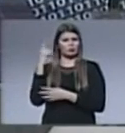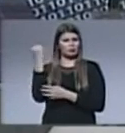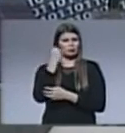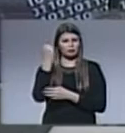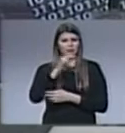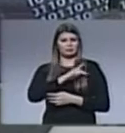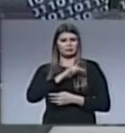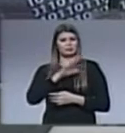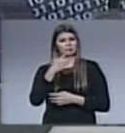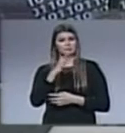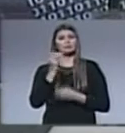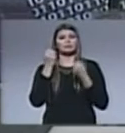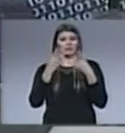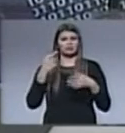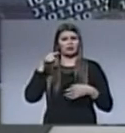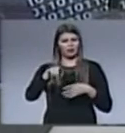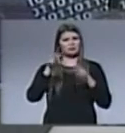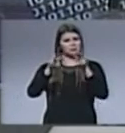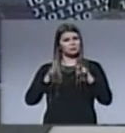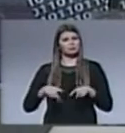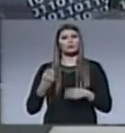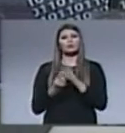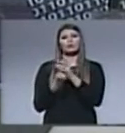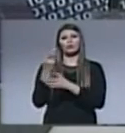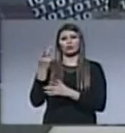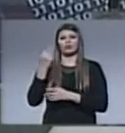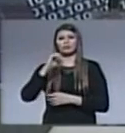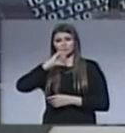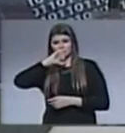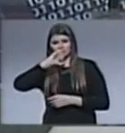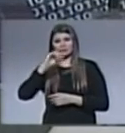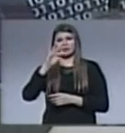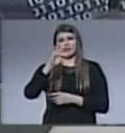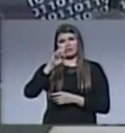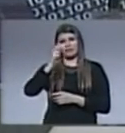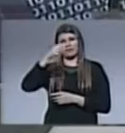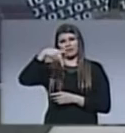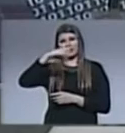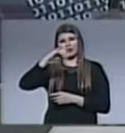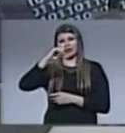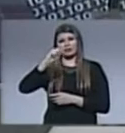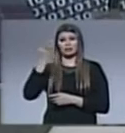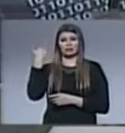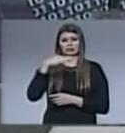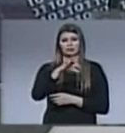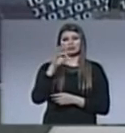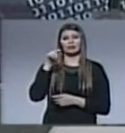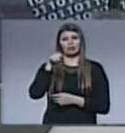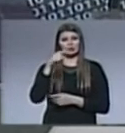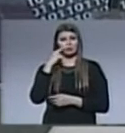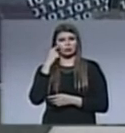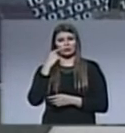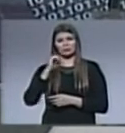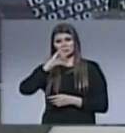personas. Esta jornada ha sido presidida por el nuevo Papa Francisco. Desde que fue electo Papa, el señor